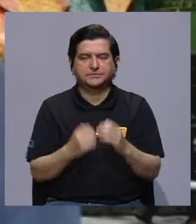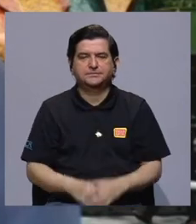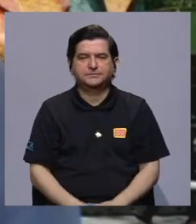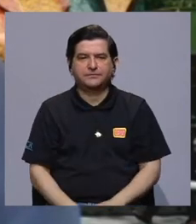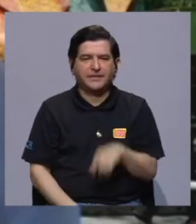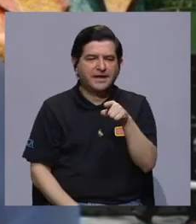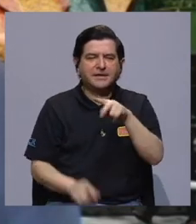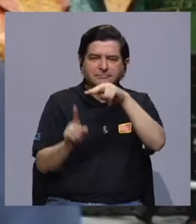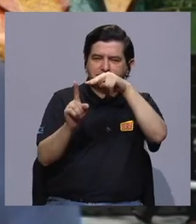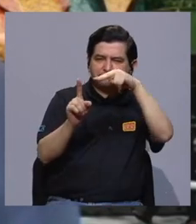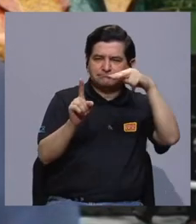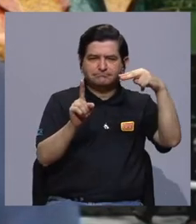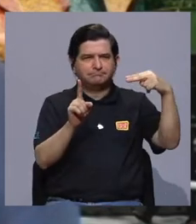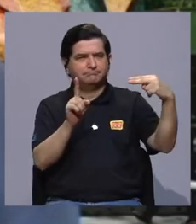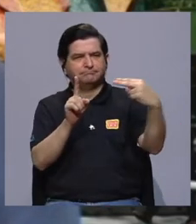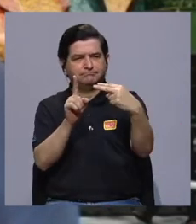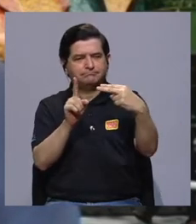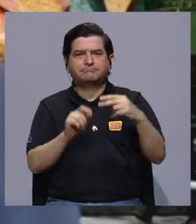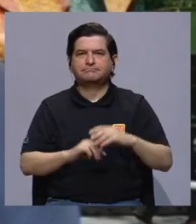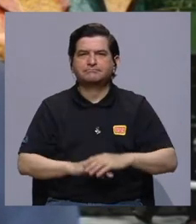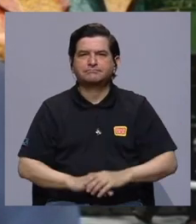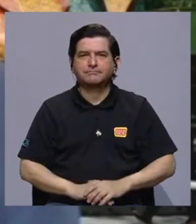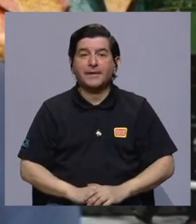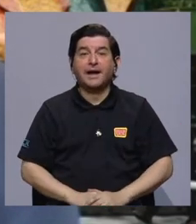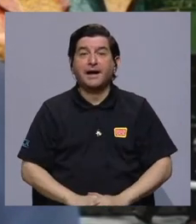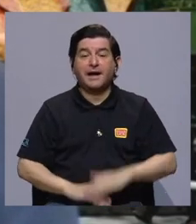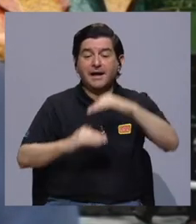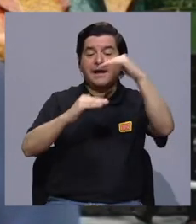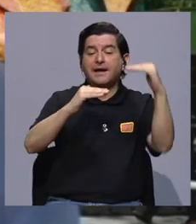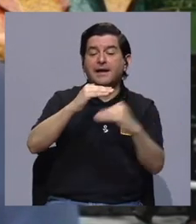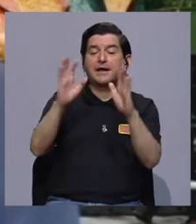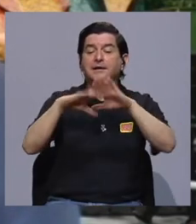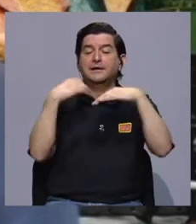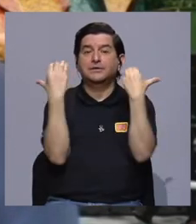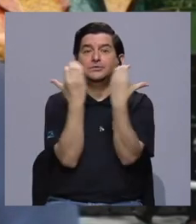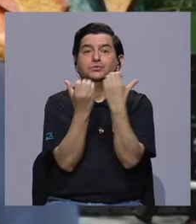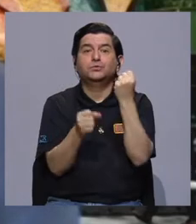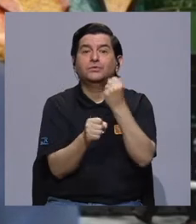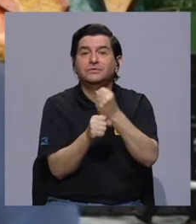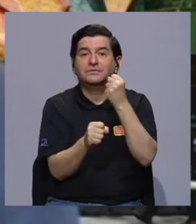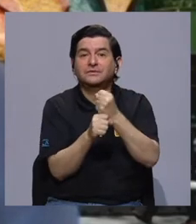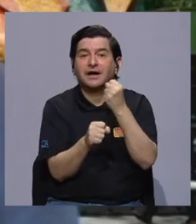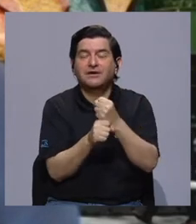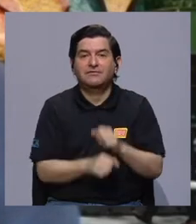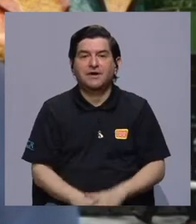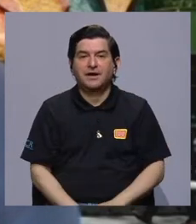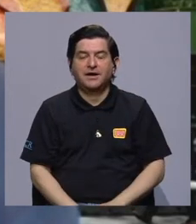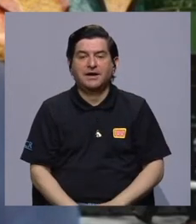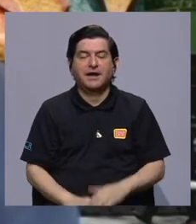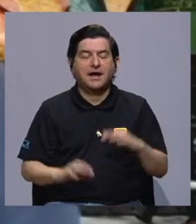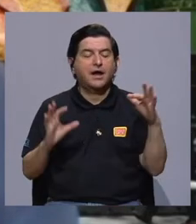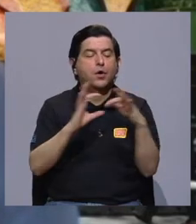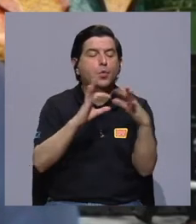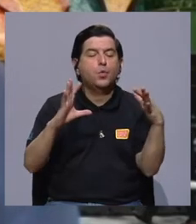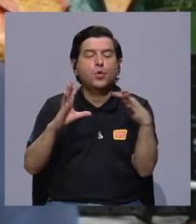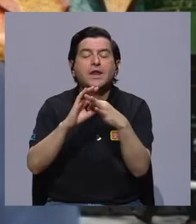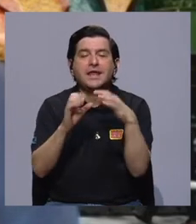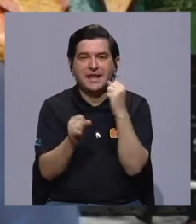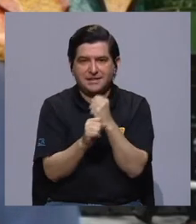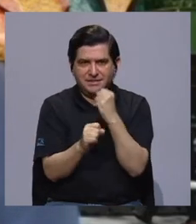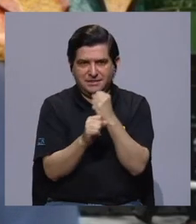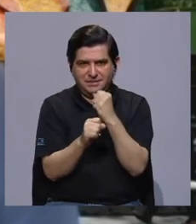Y en esa perspectiva, pues, la Subcomisión cumple un papel de una instancia de